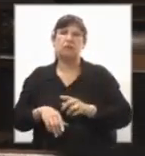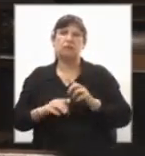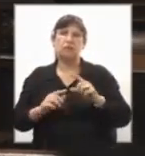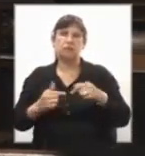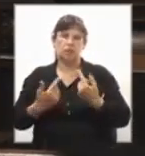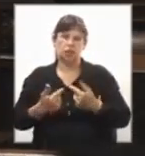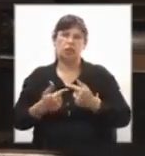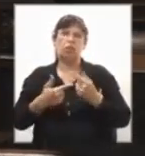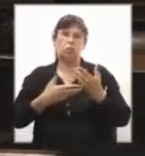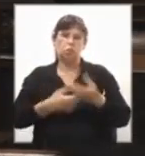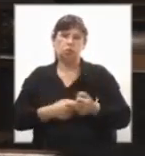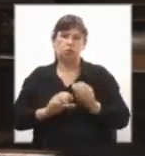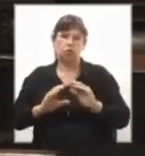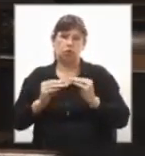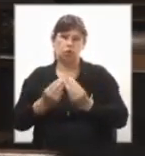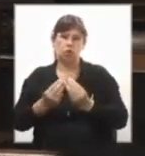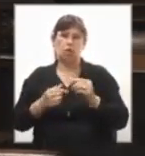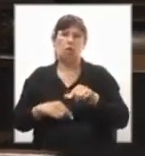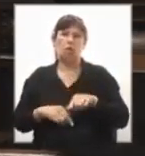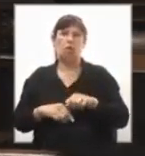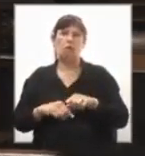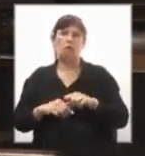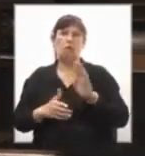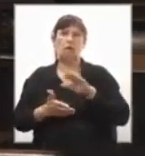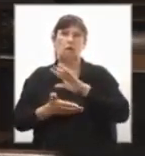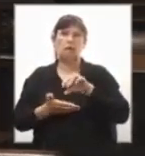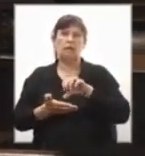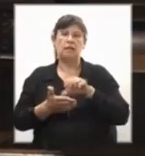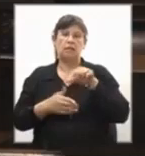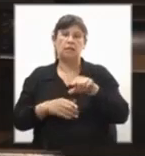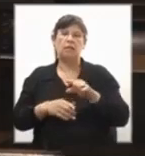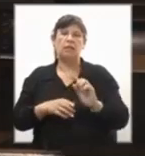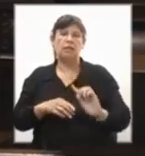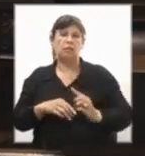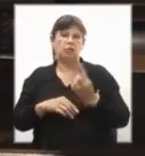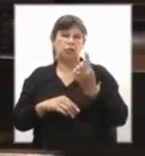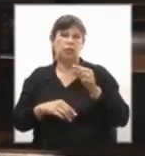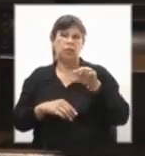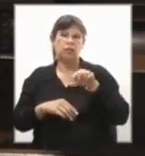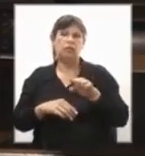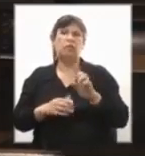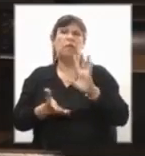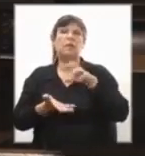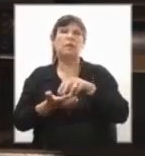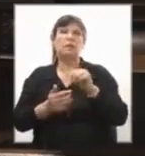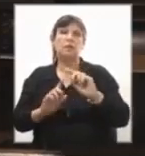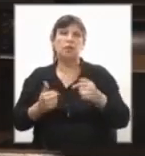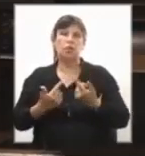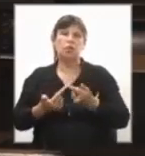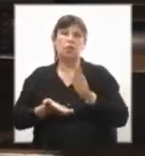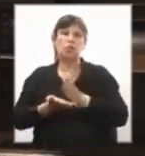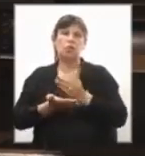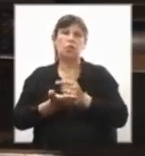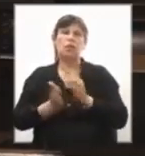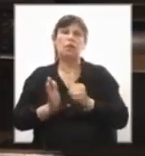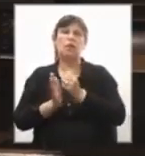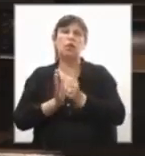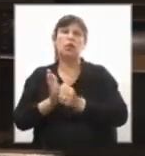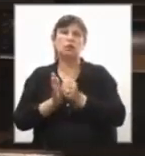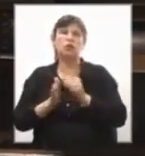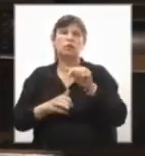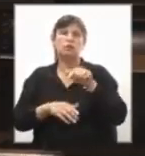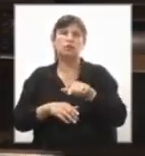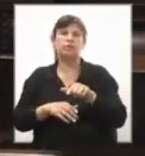con nuestro total apoyo. La ciudad de Cardona es una de las principales localidades de nuestro departamento de Soriano,